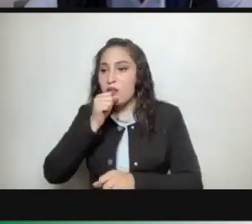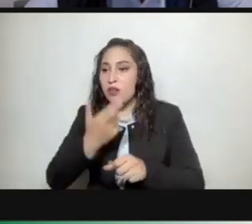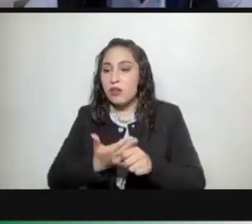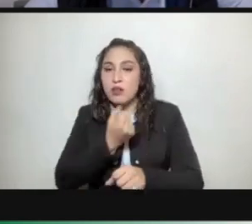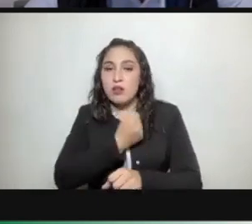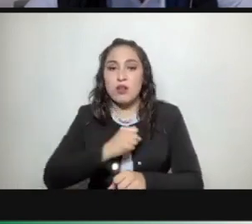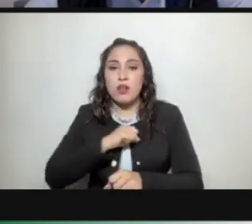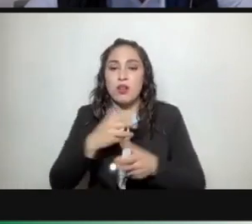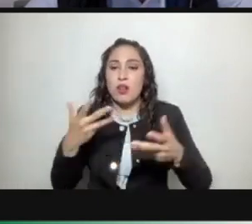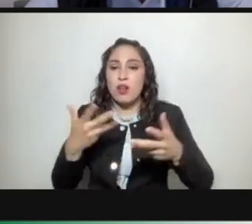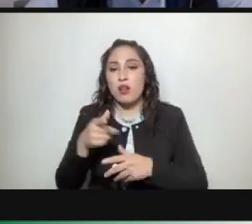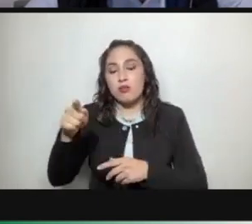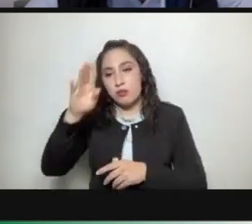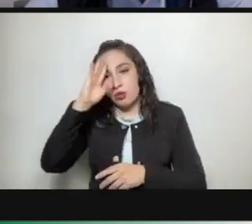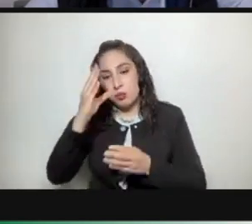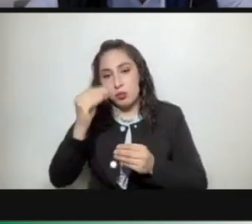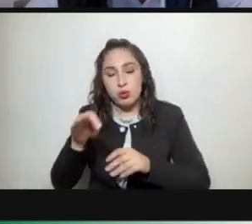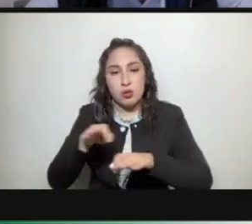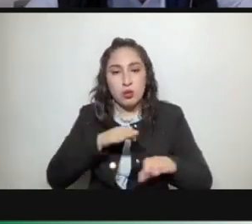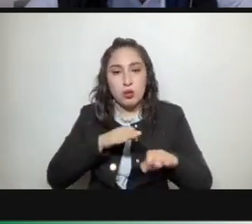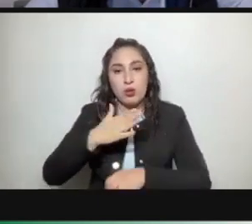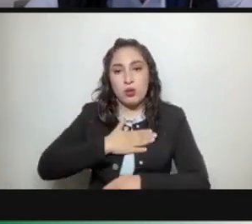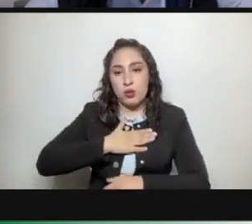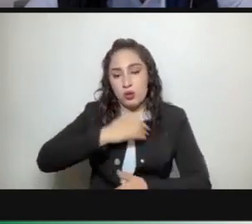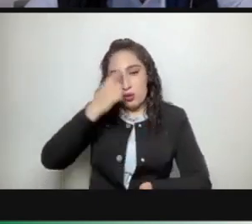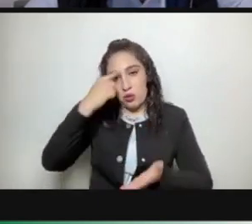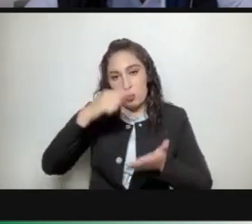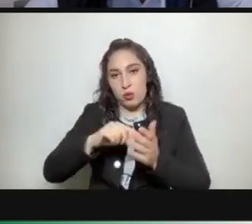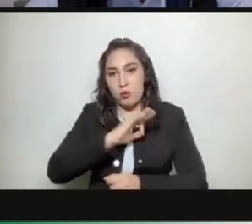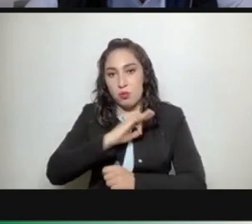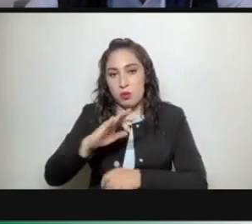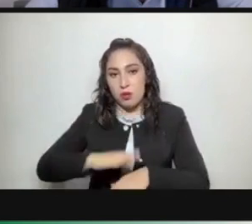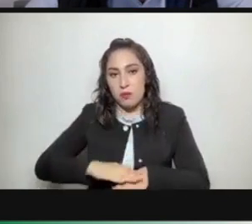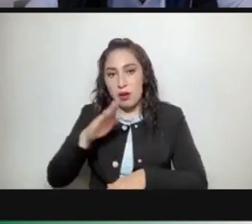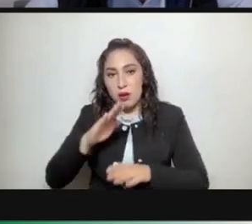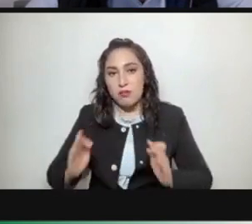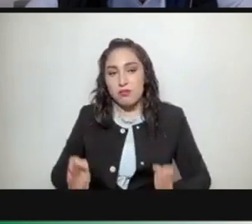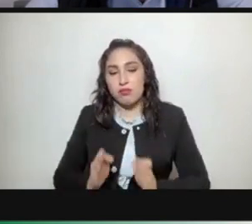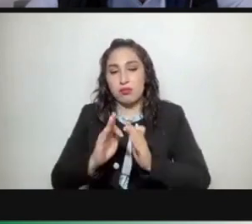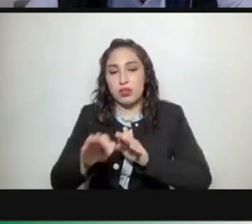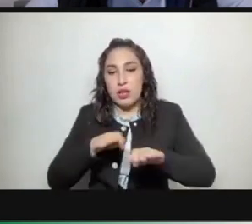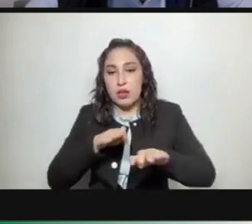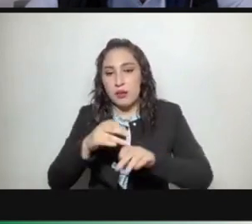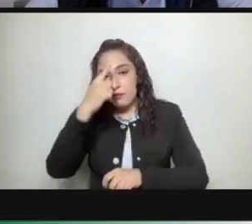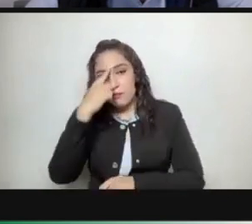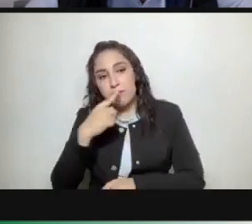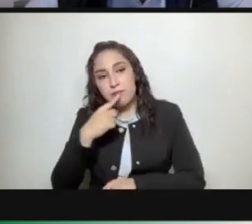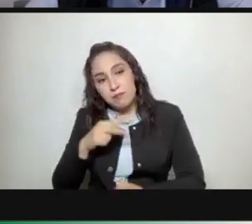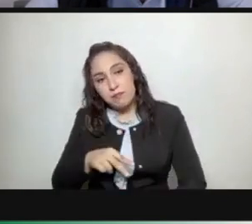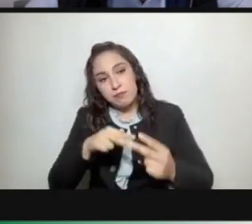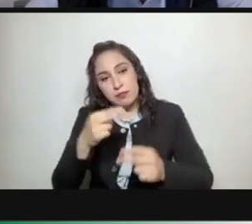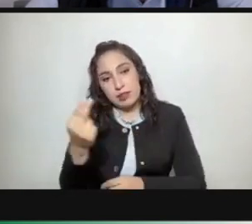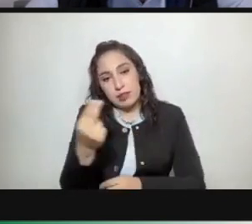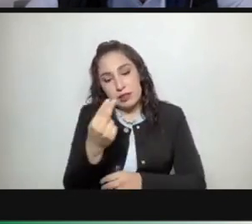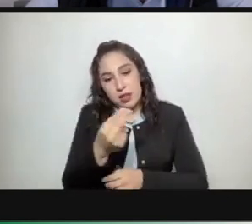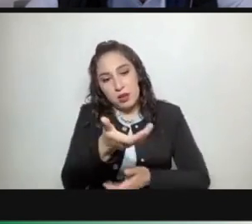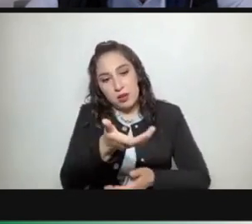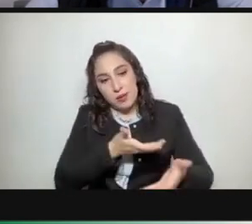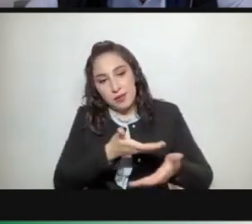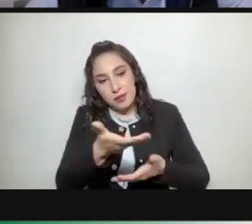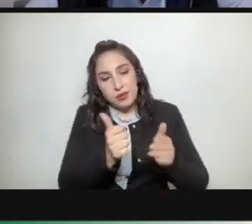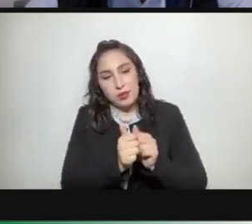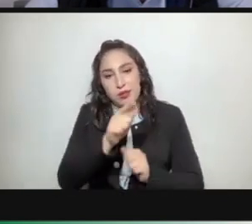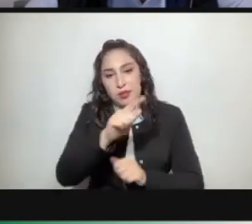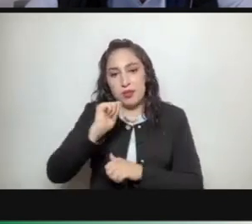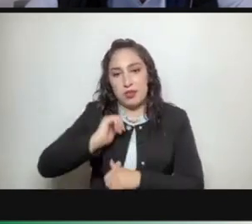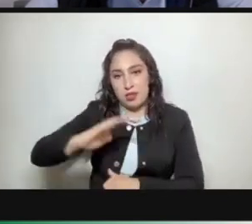momento para que nosotros podamos tener ese acercamiento y esa esa esa interacción con quien lleva